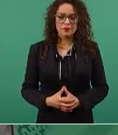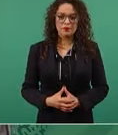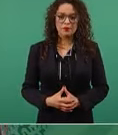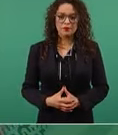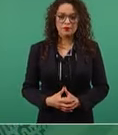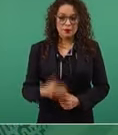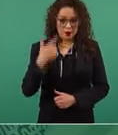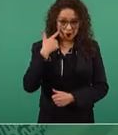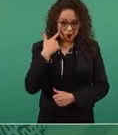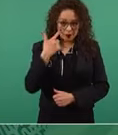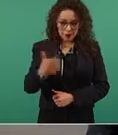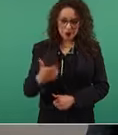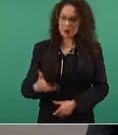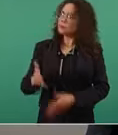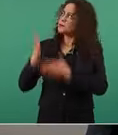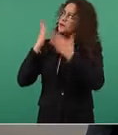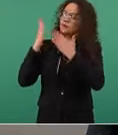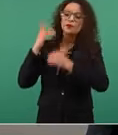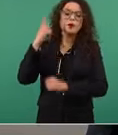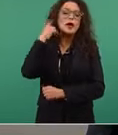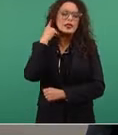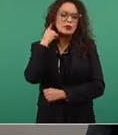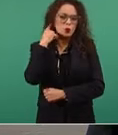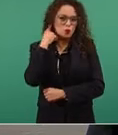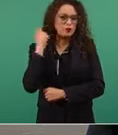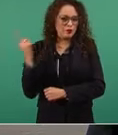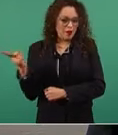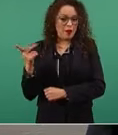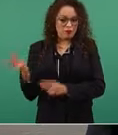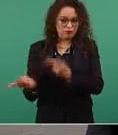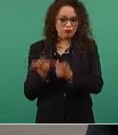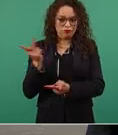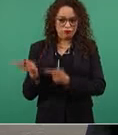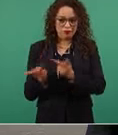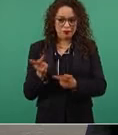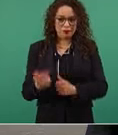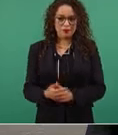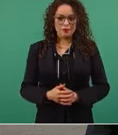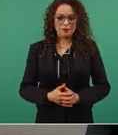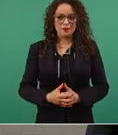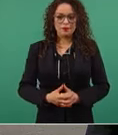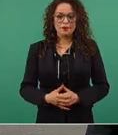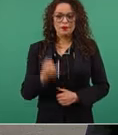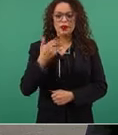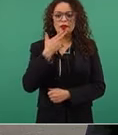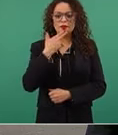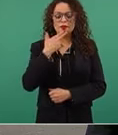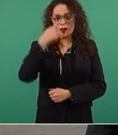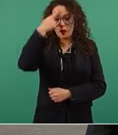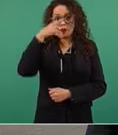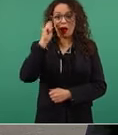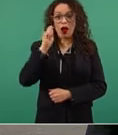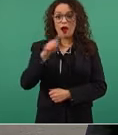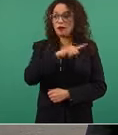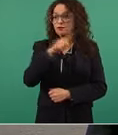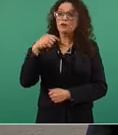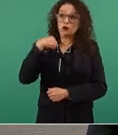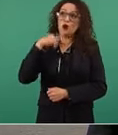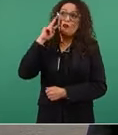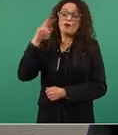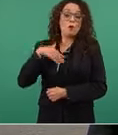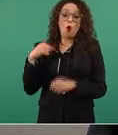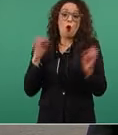Pero miren, vamos a escuchar, y además sirve para que yo la vea, porque no la he visto.